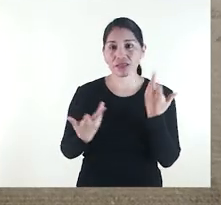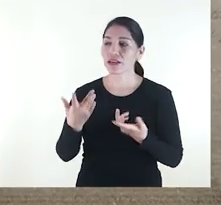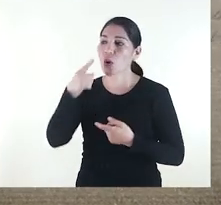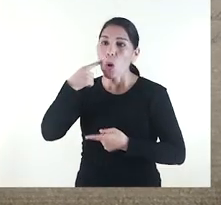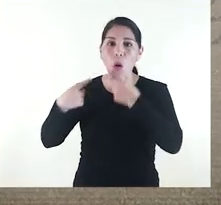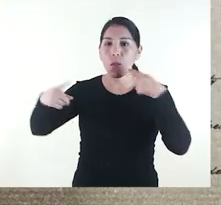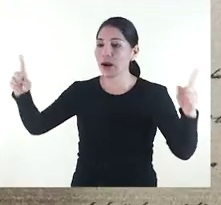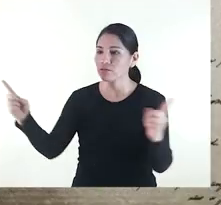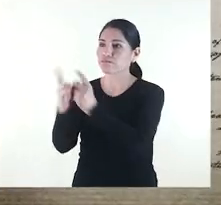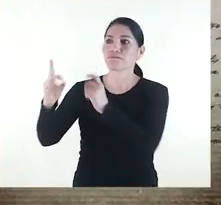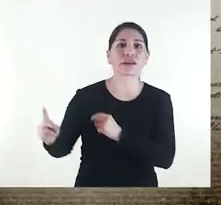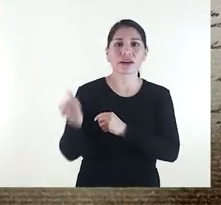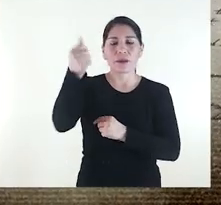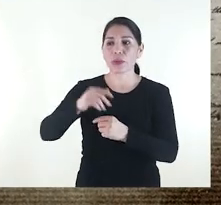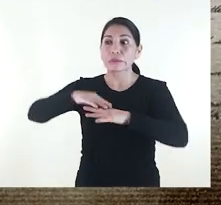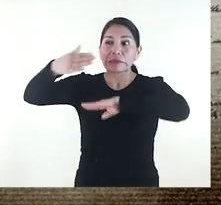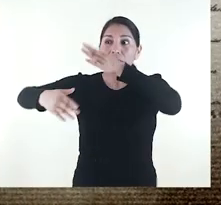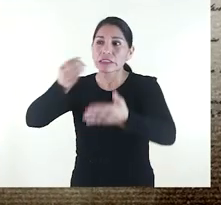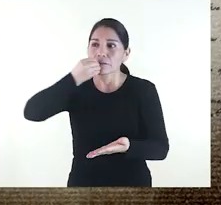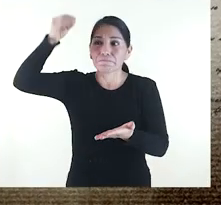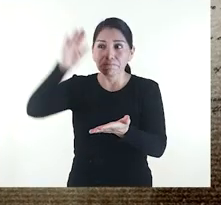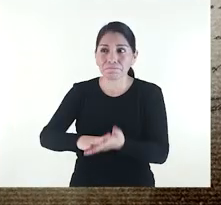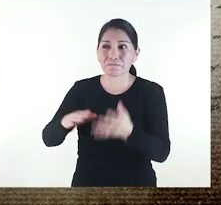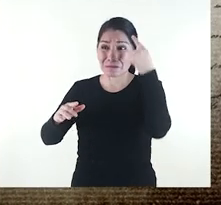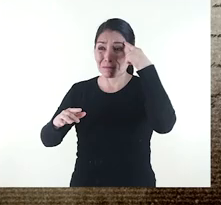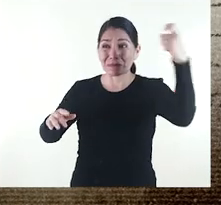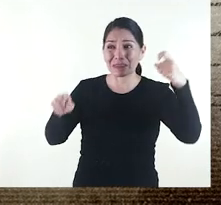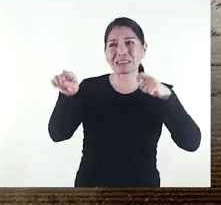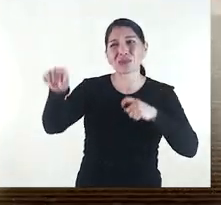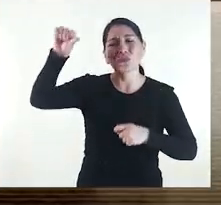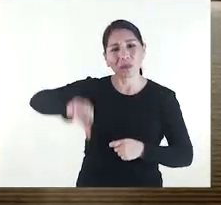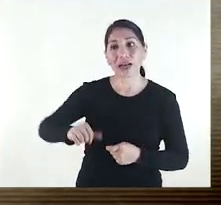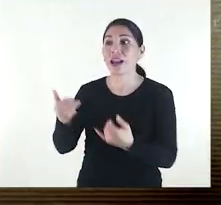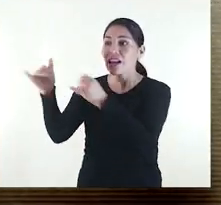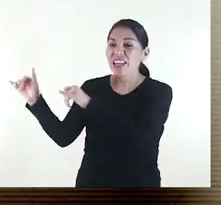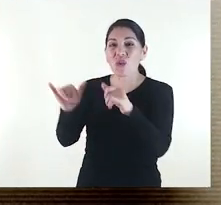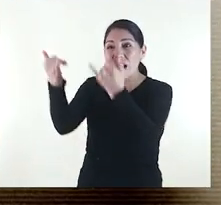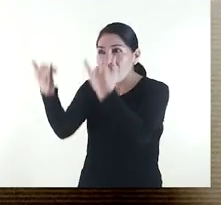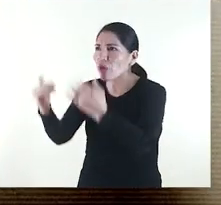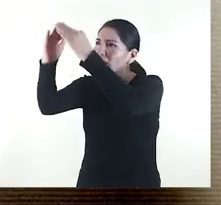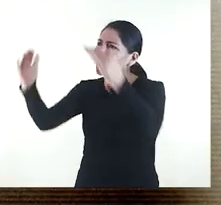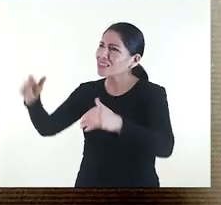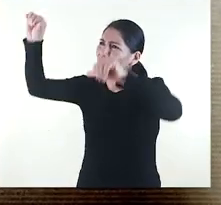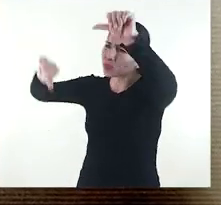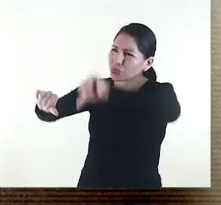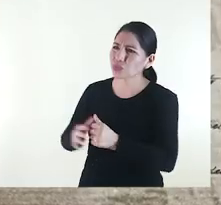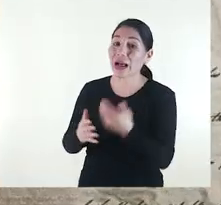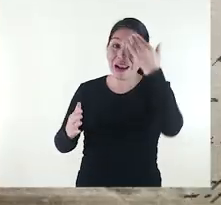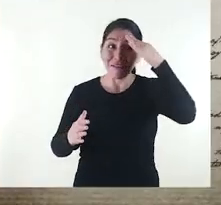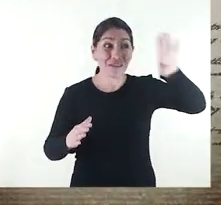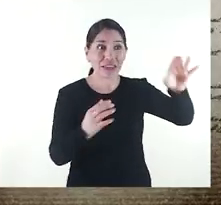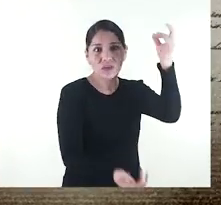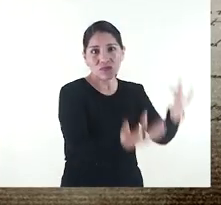hostal de citas furtivas le dejaron en el alma una reputación imborrable, como el estado en el que se encuentra hoy después de un incendio